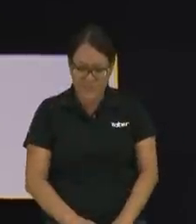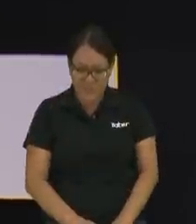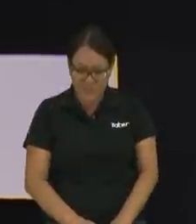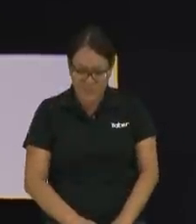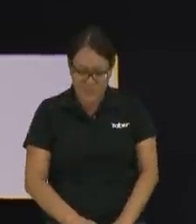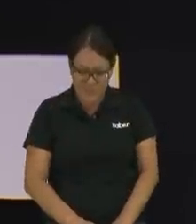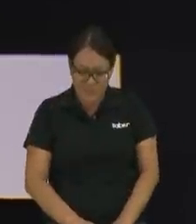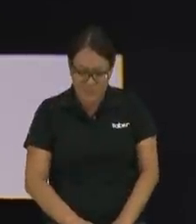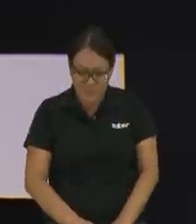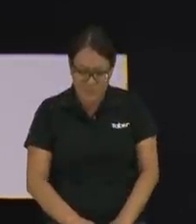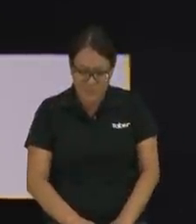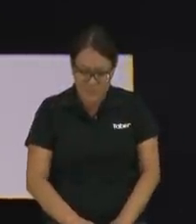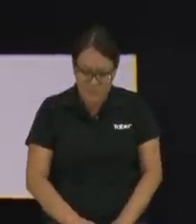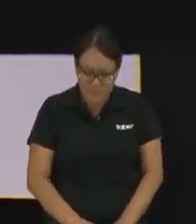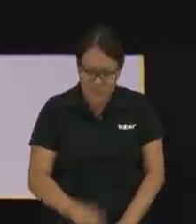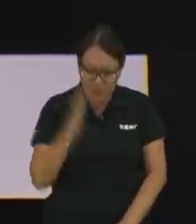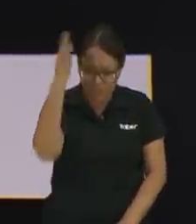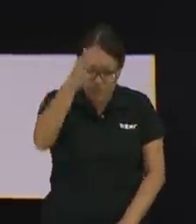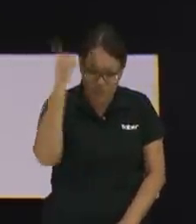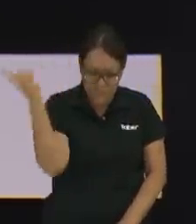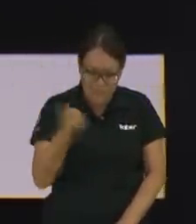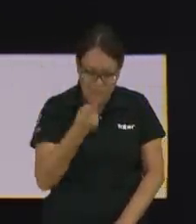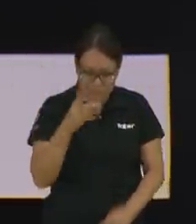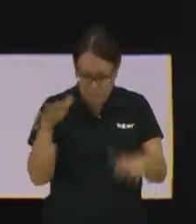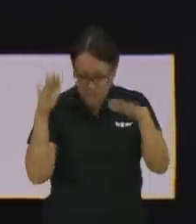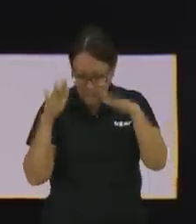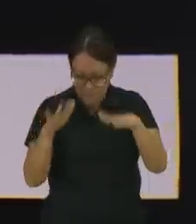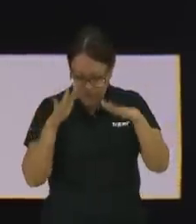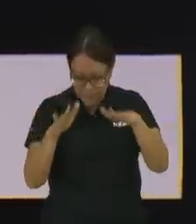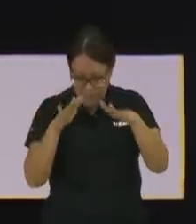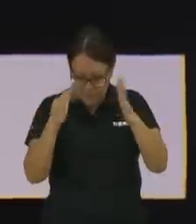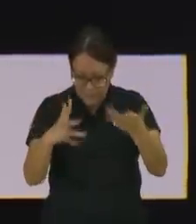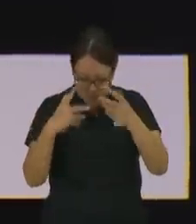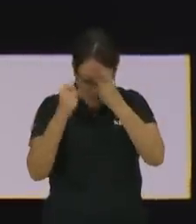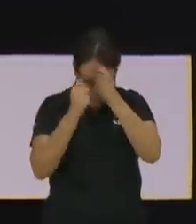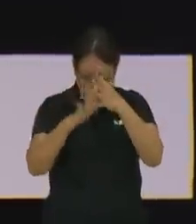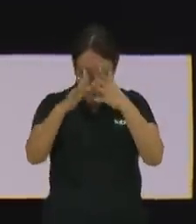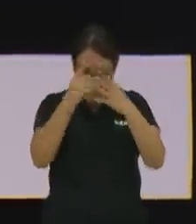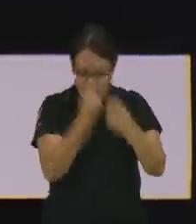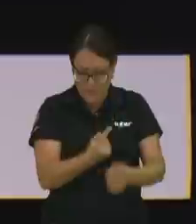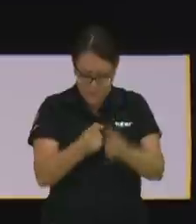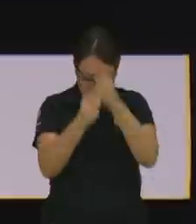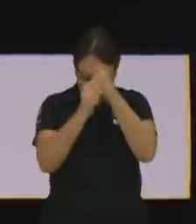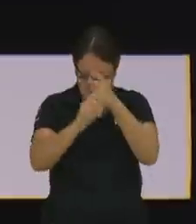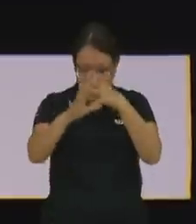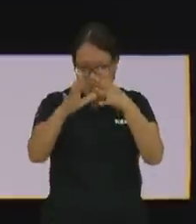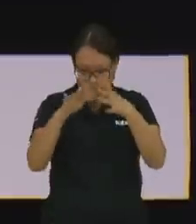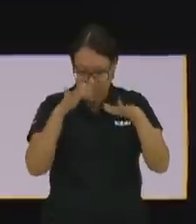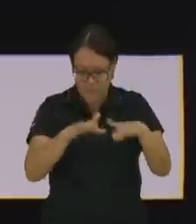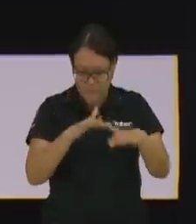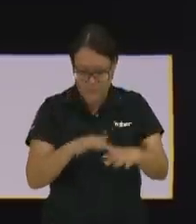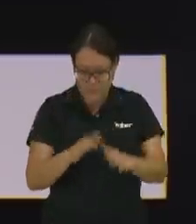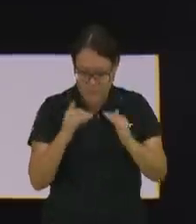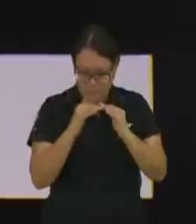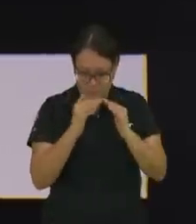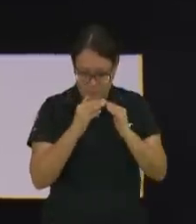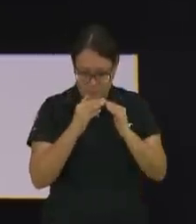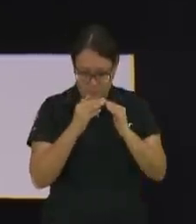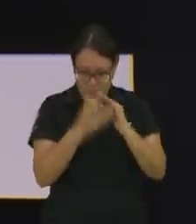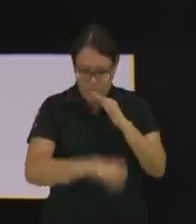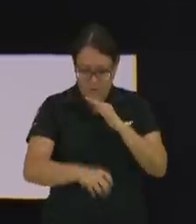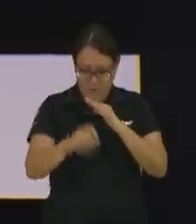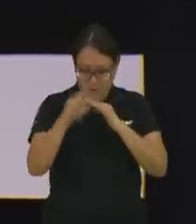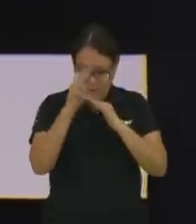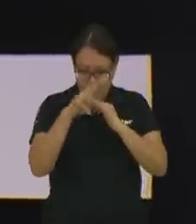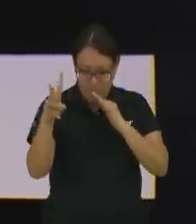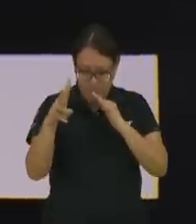traerá consecuencias gracias te damos por la sabiduría de Salomón gracias te damos por el proverbio capítulo 22 el